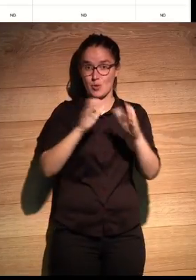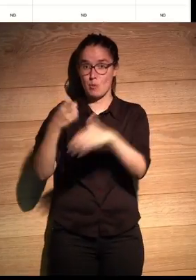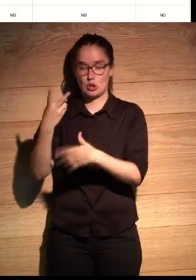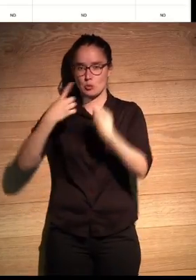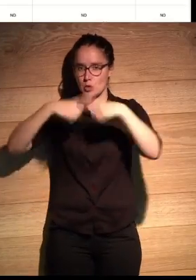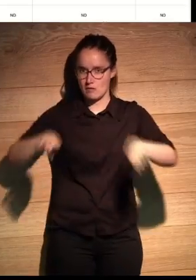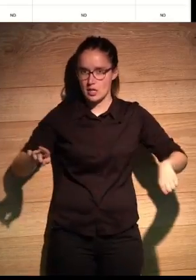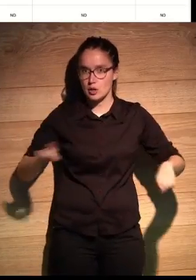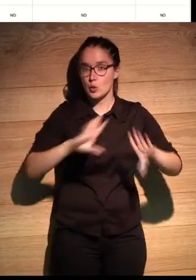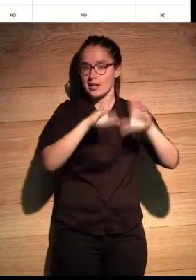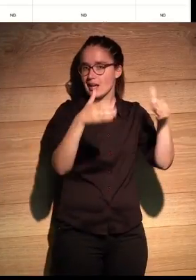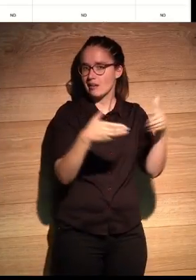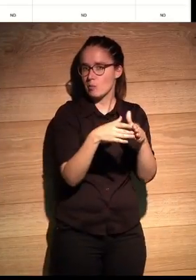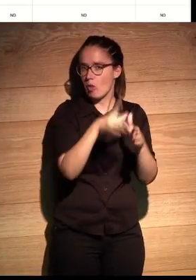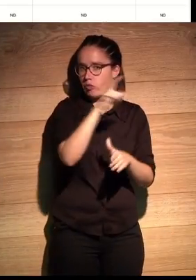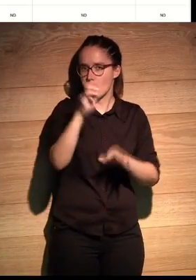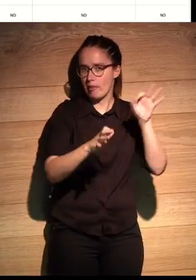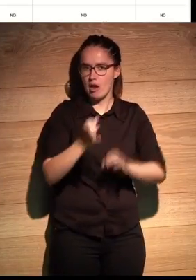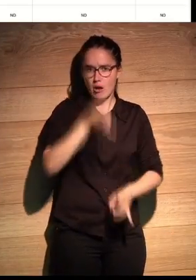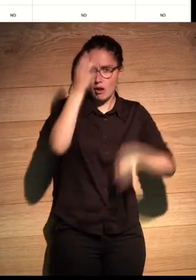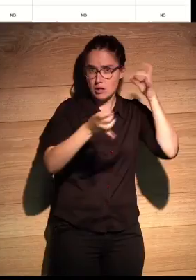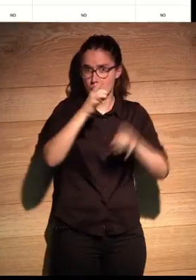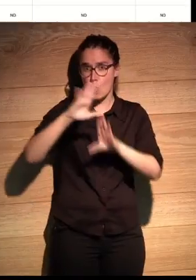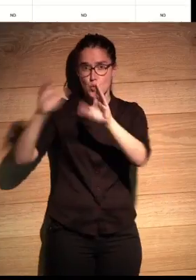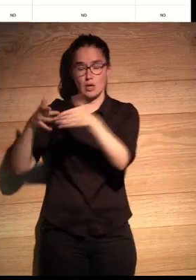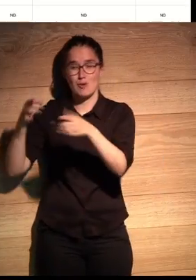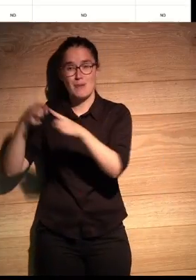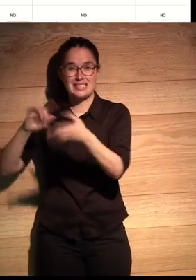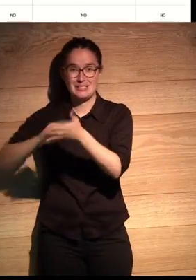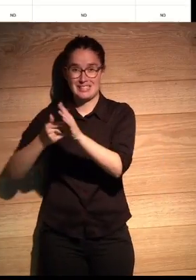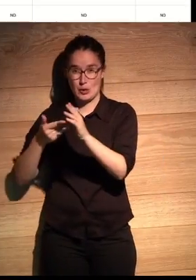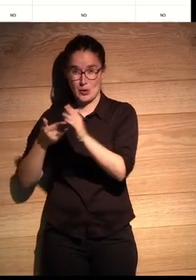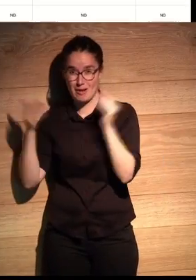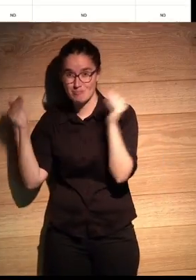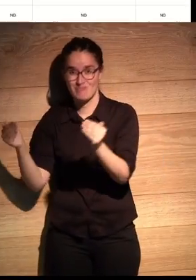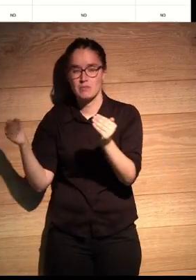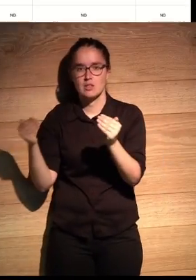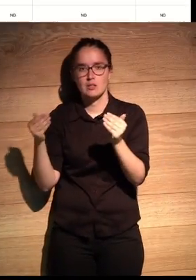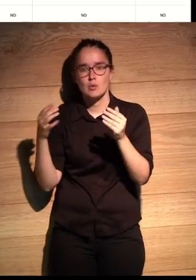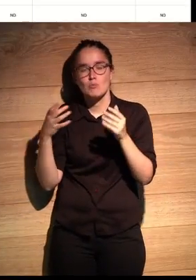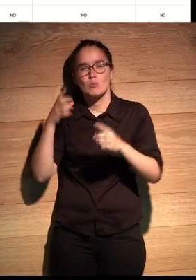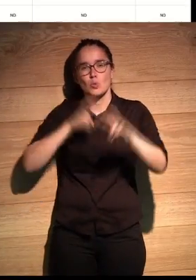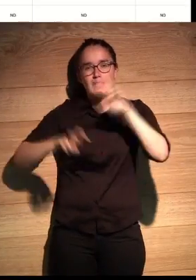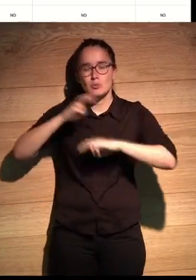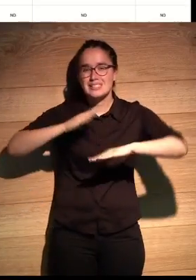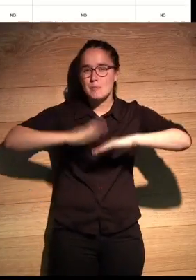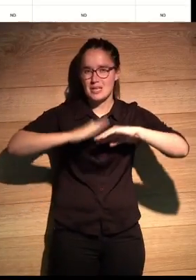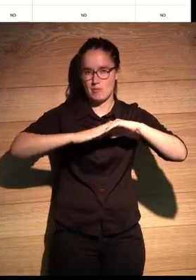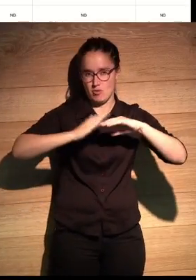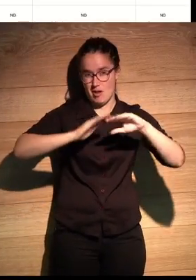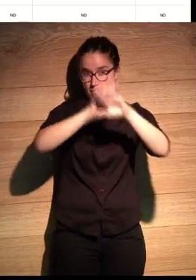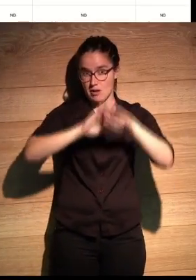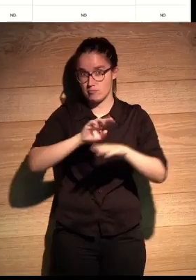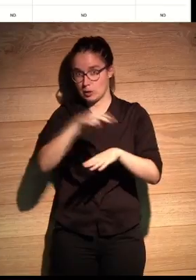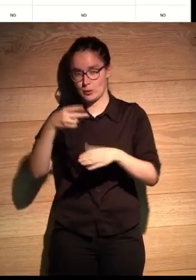tan diferentes. Un equipo 100% creativo y un equipo más tecnológico. Buscamos ese mínimo como un múltiplo que fue esto.